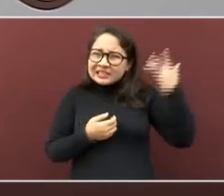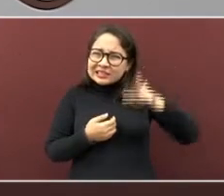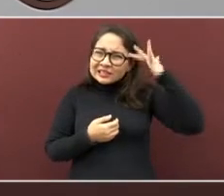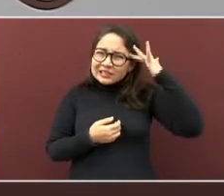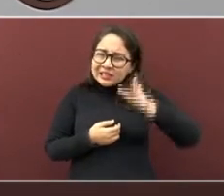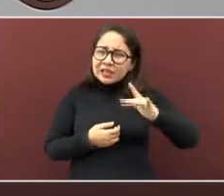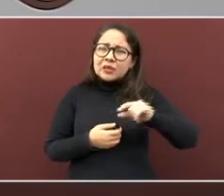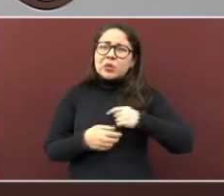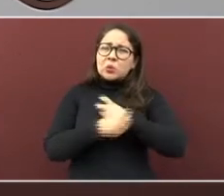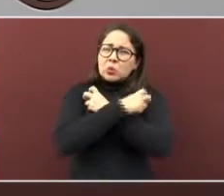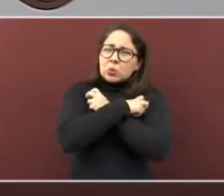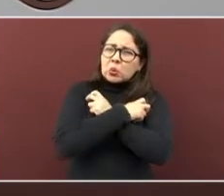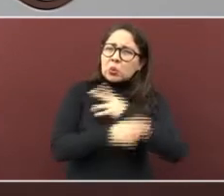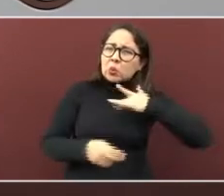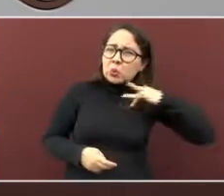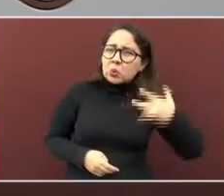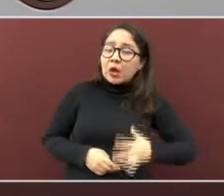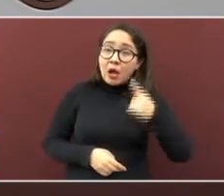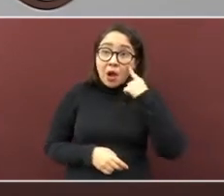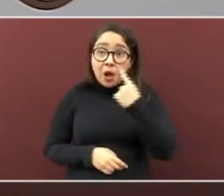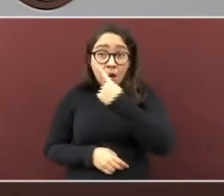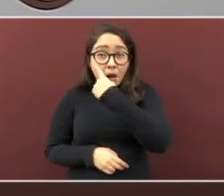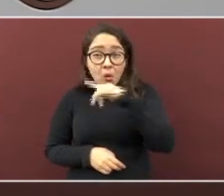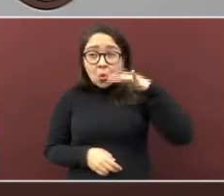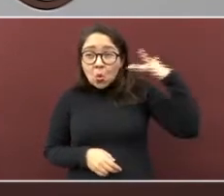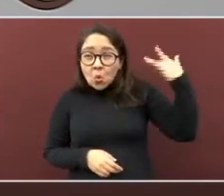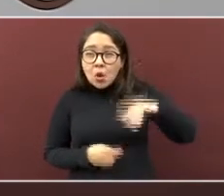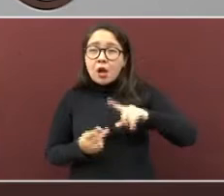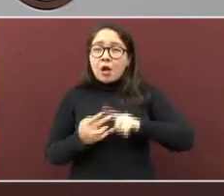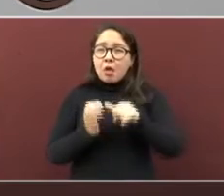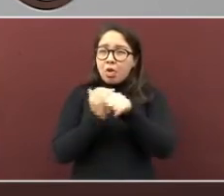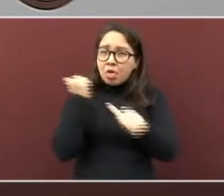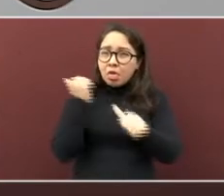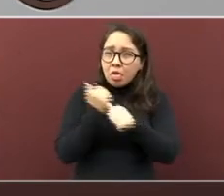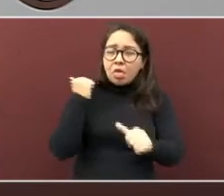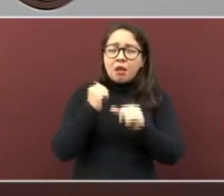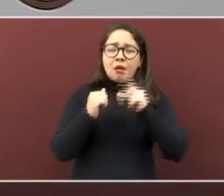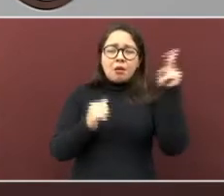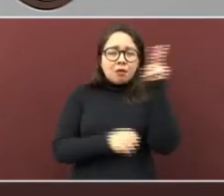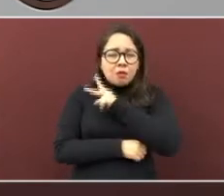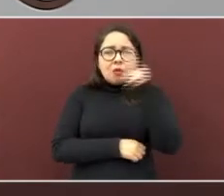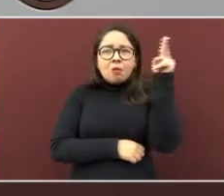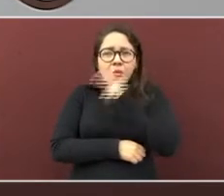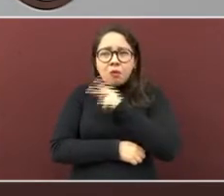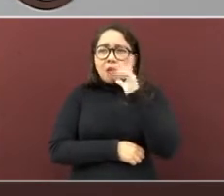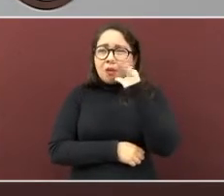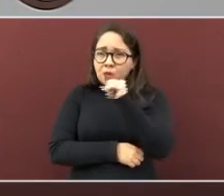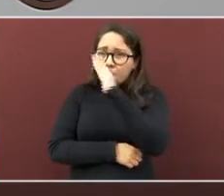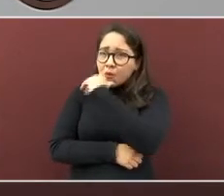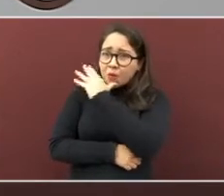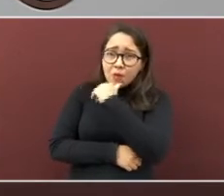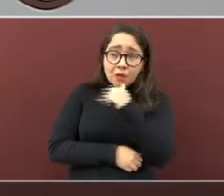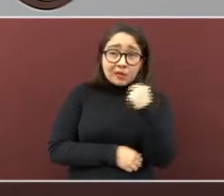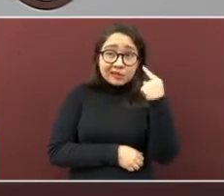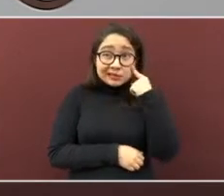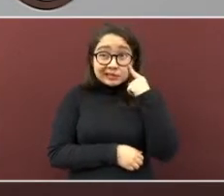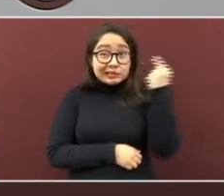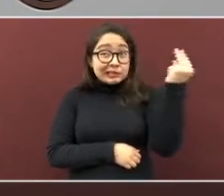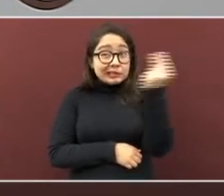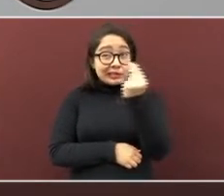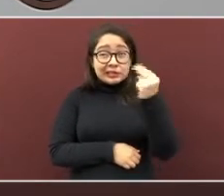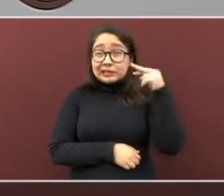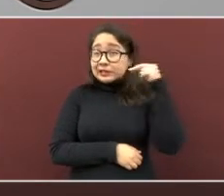dolor de cuerpo, ardor de ojos, diarreas, dificultad para respirar. escuchen, deben ir